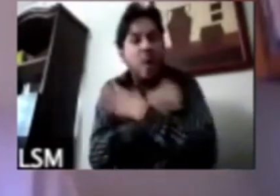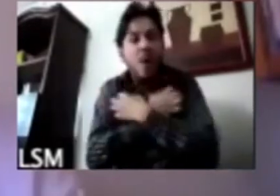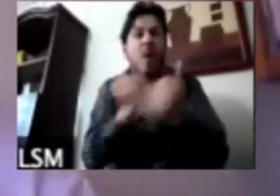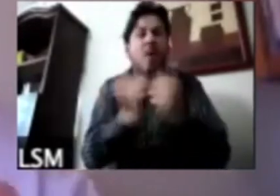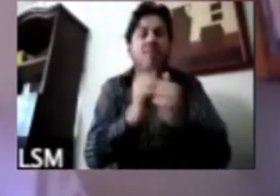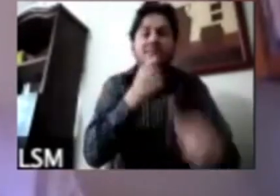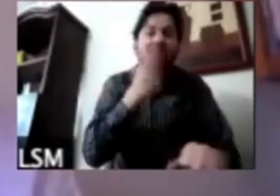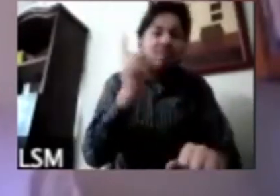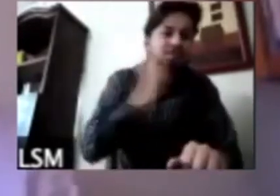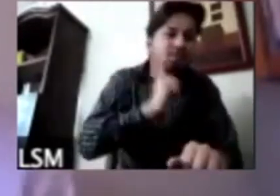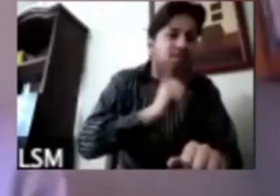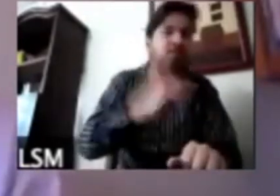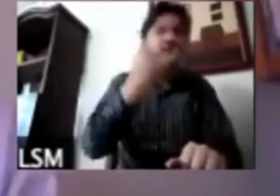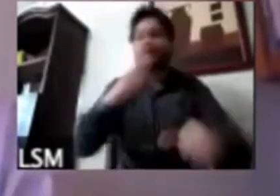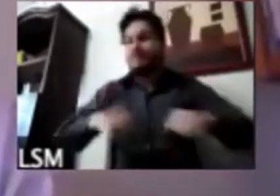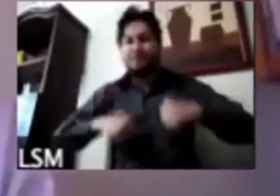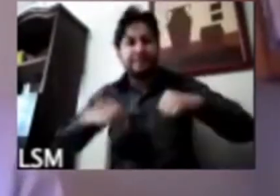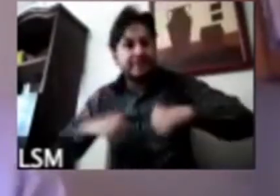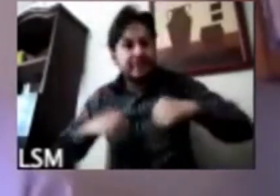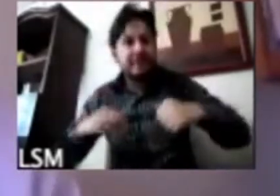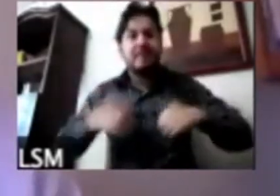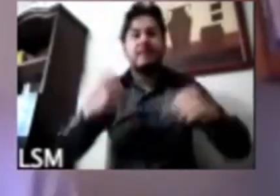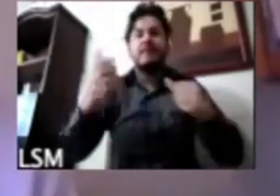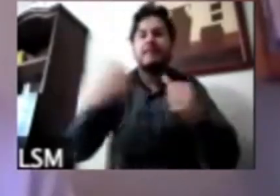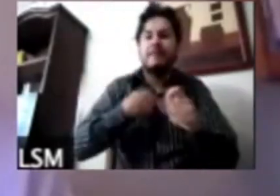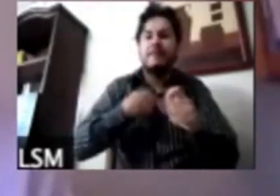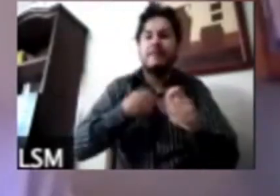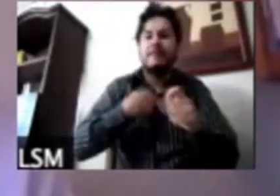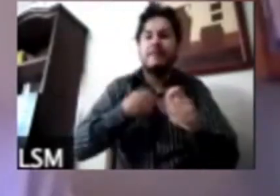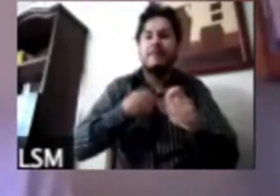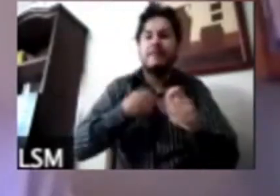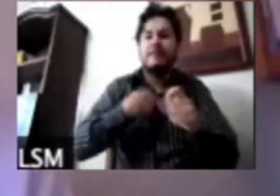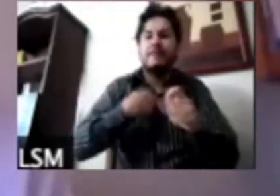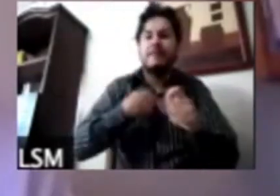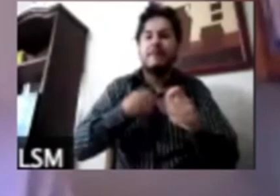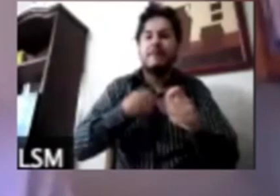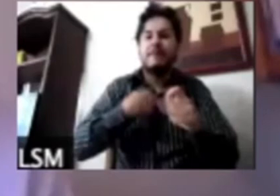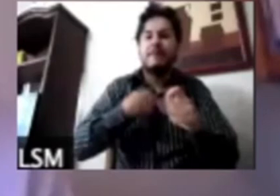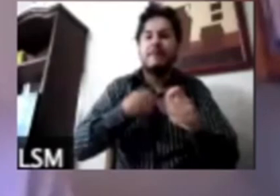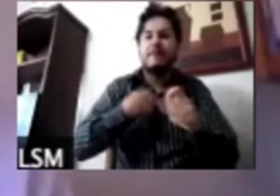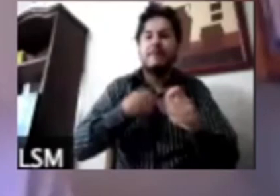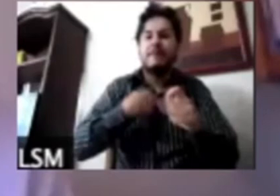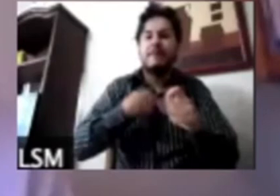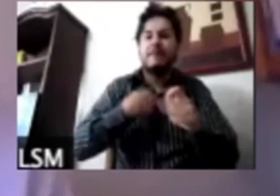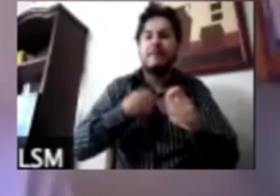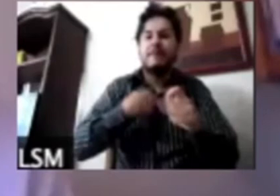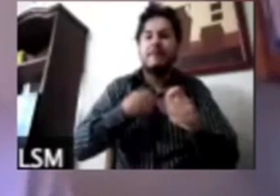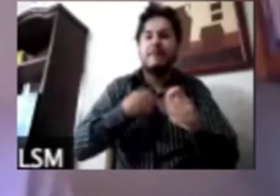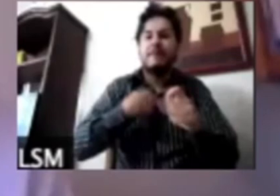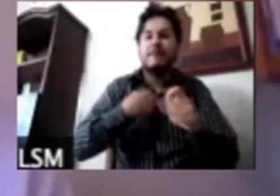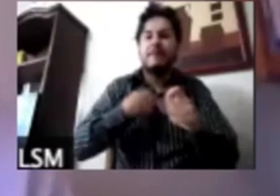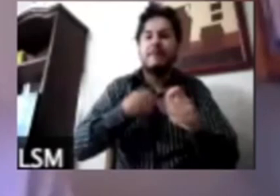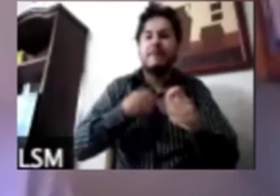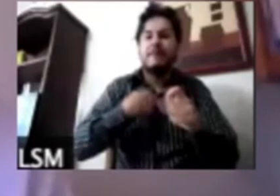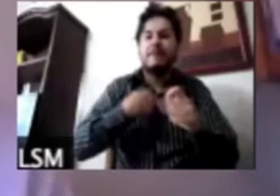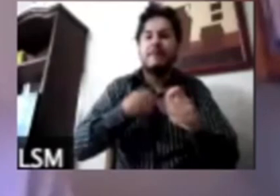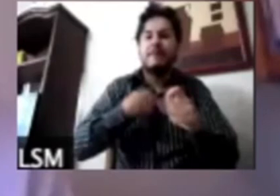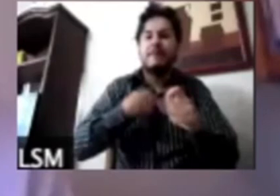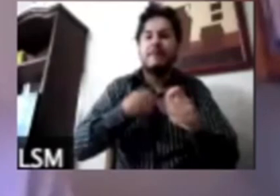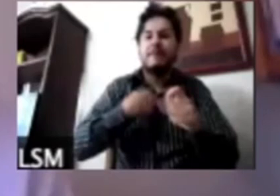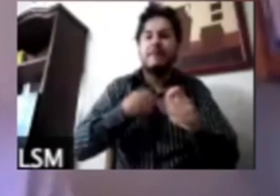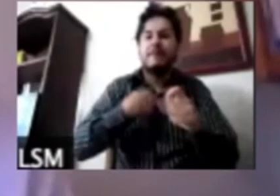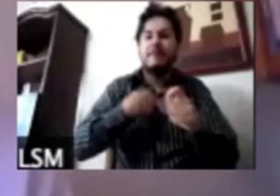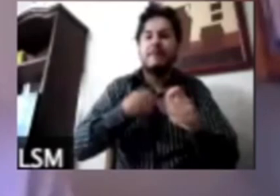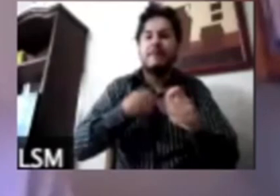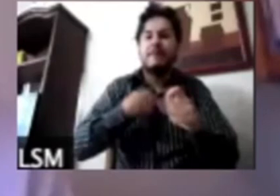niñas sino porque el regreso a clase va a determinar muchas de las otras actividades económicas se puede regresar a